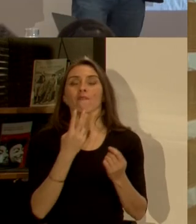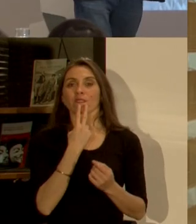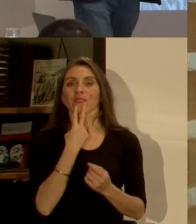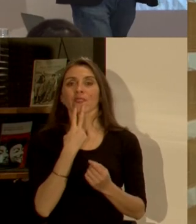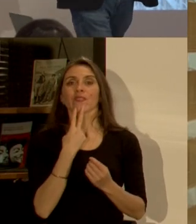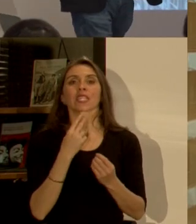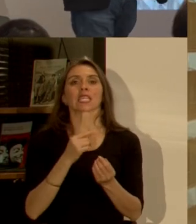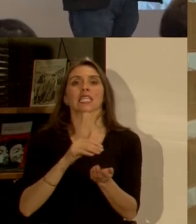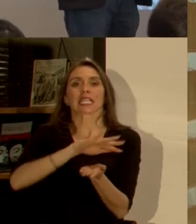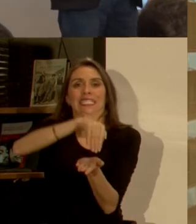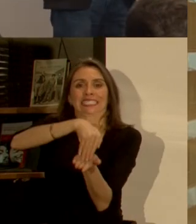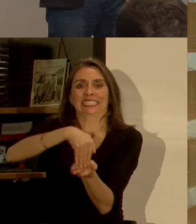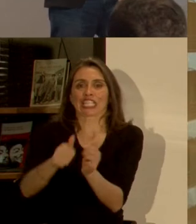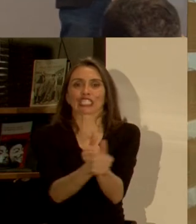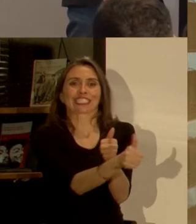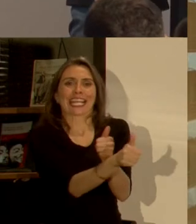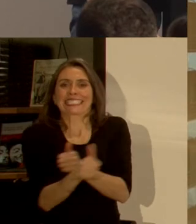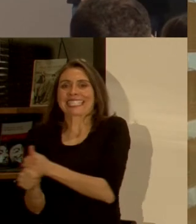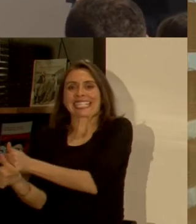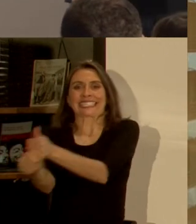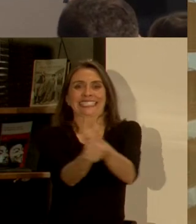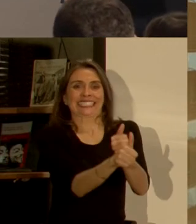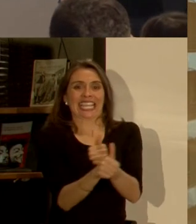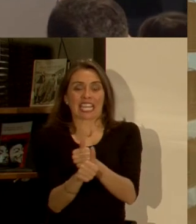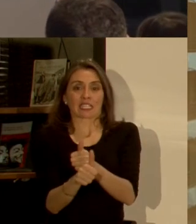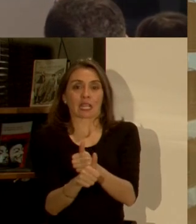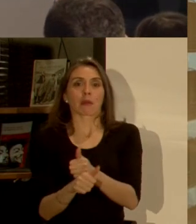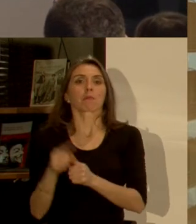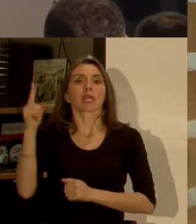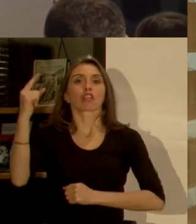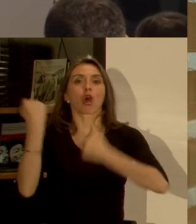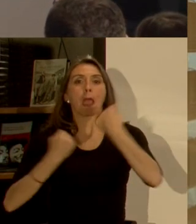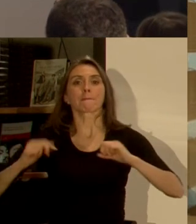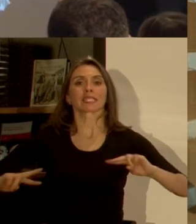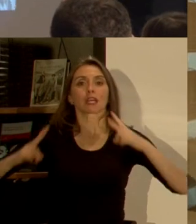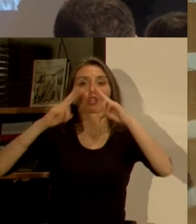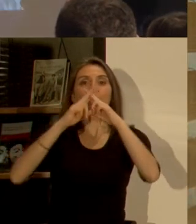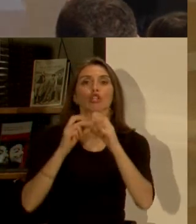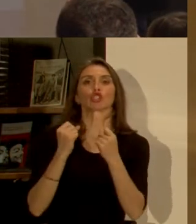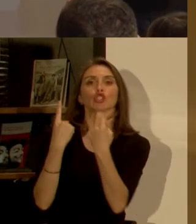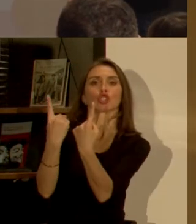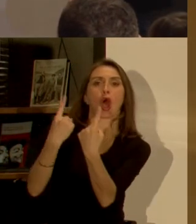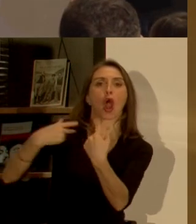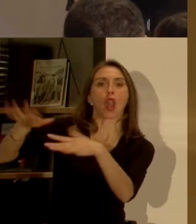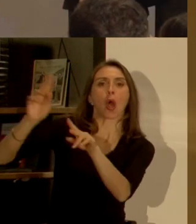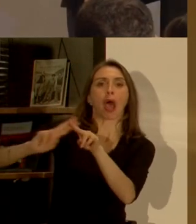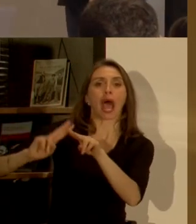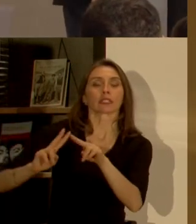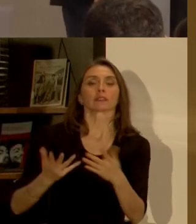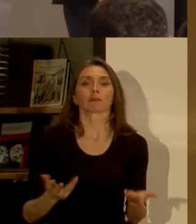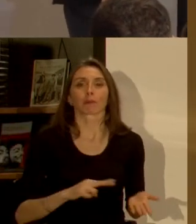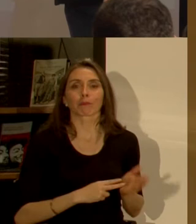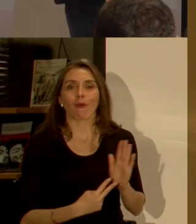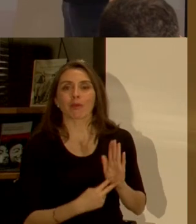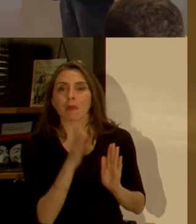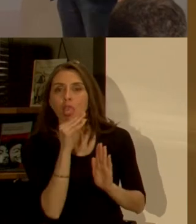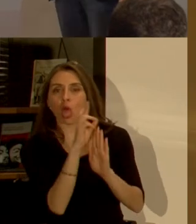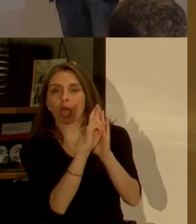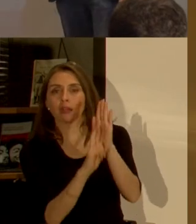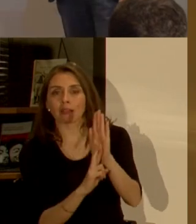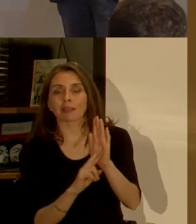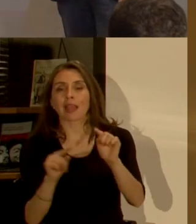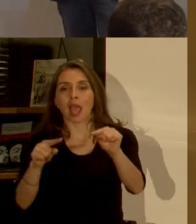central próxima pero cuando el mercado opera solo sin regulación se producen estos problemas y este espacio